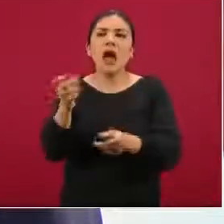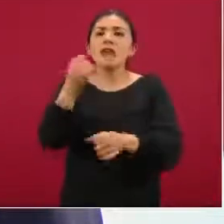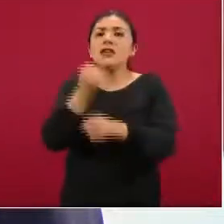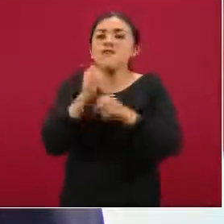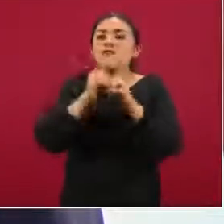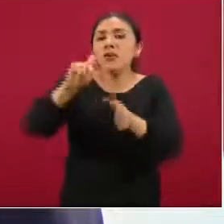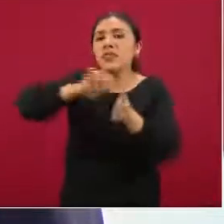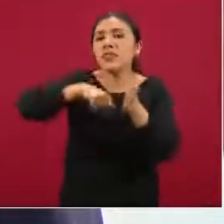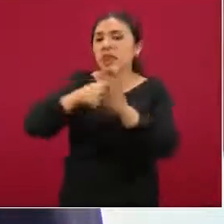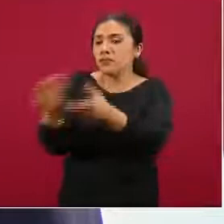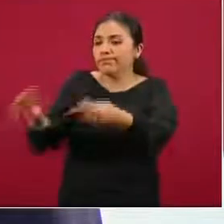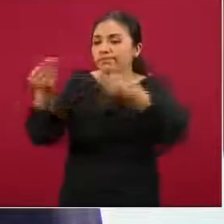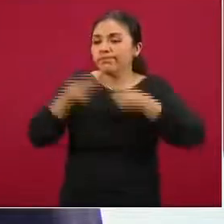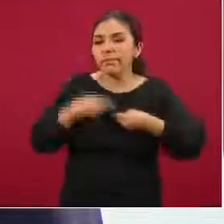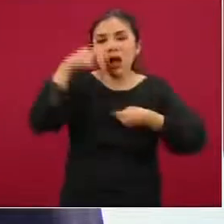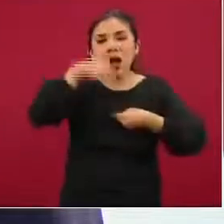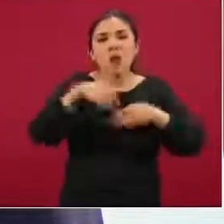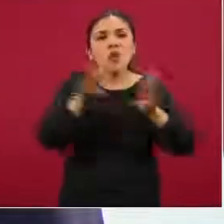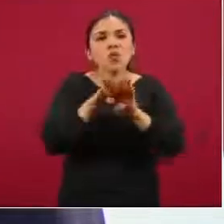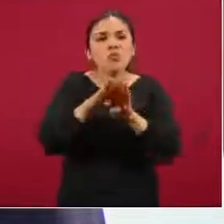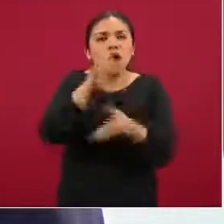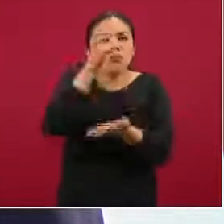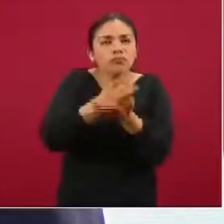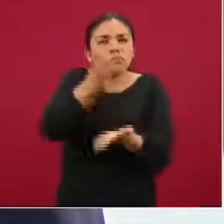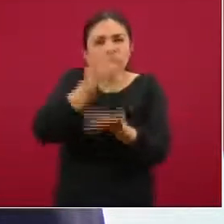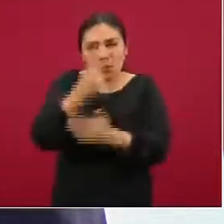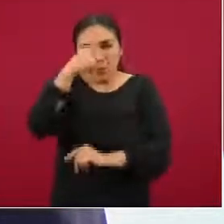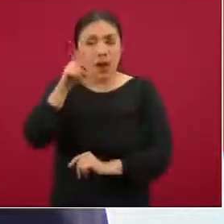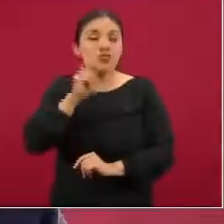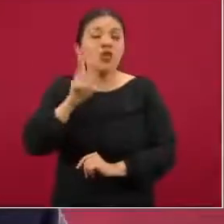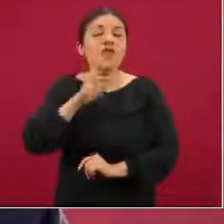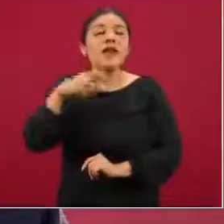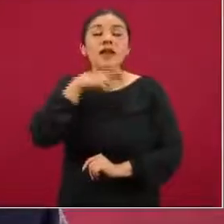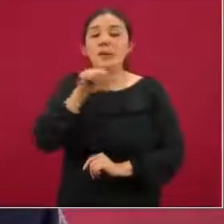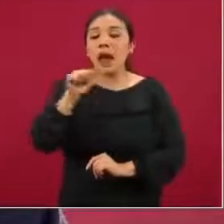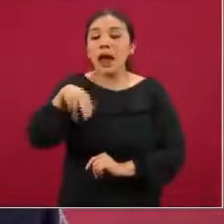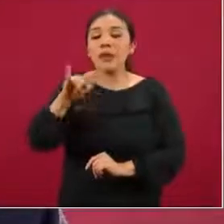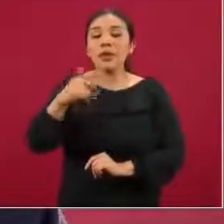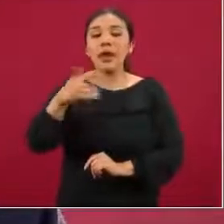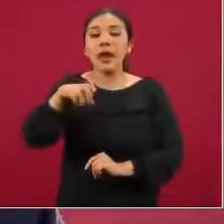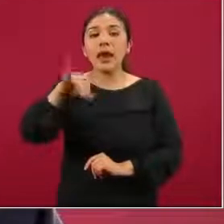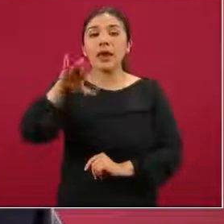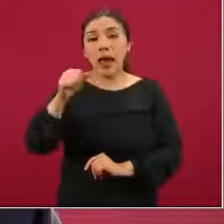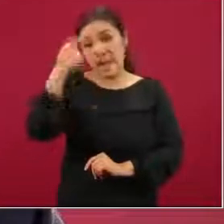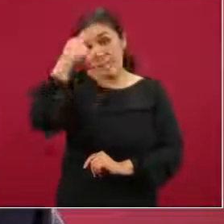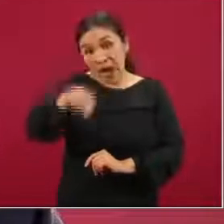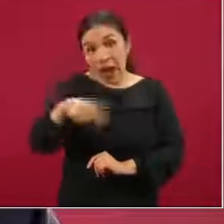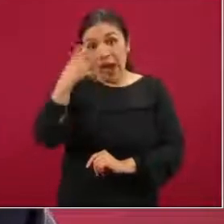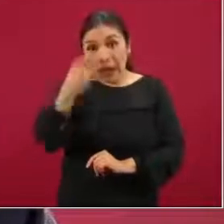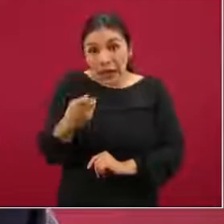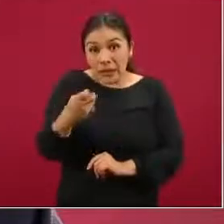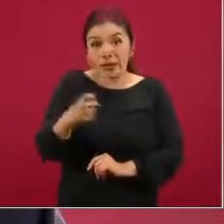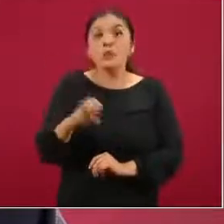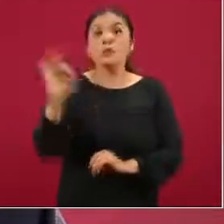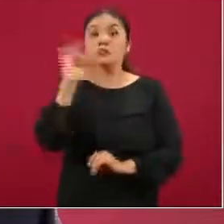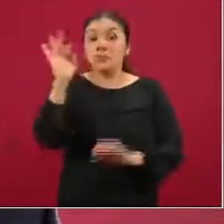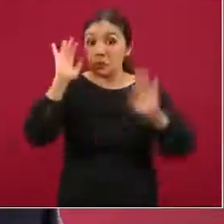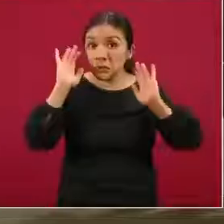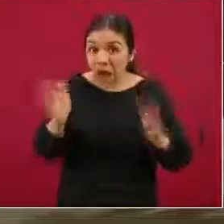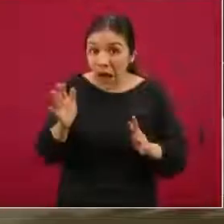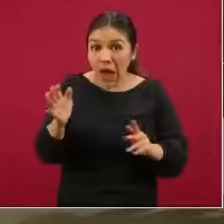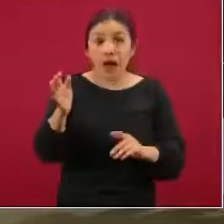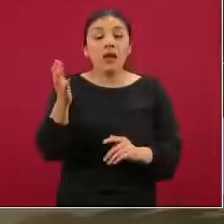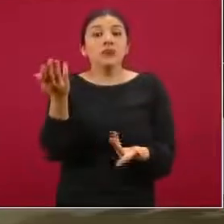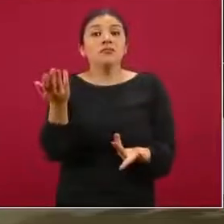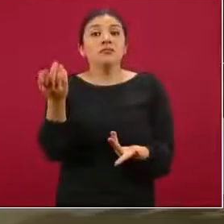técnico sobre el desempeño diagnóstico de las pruebas rápidas antigénicas, para que en su momento los